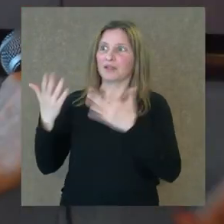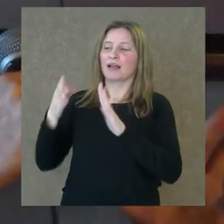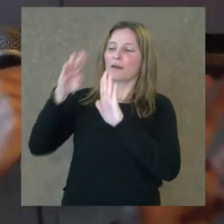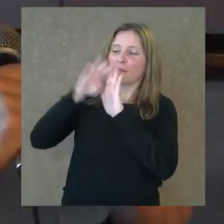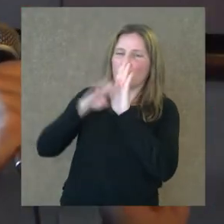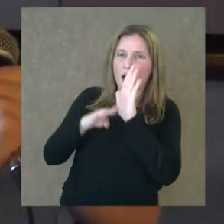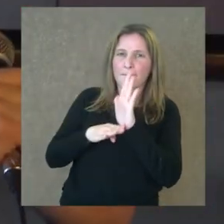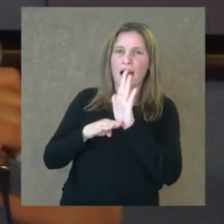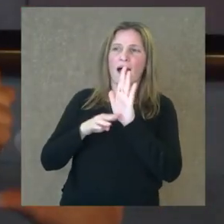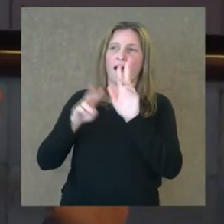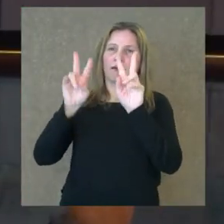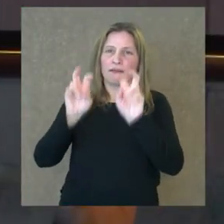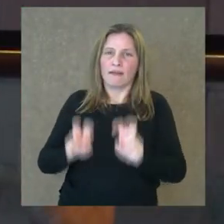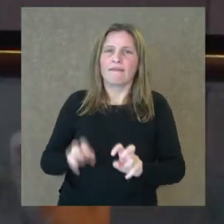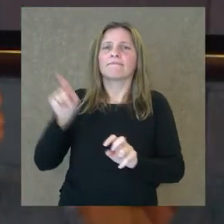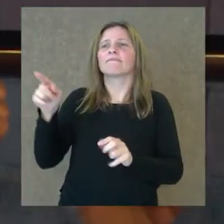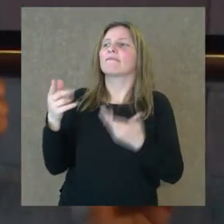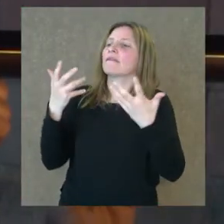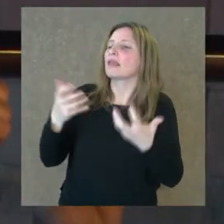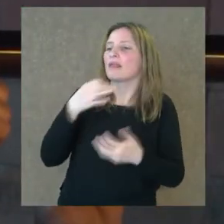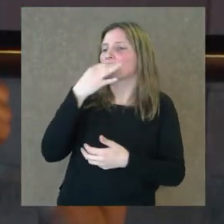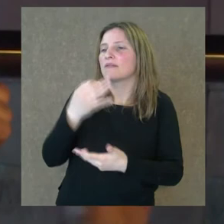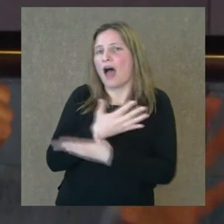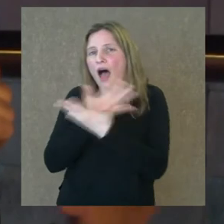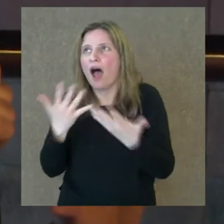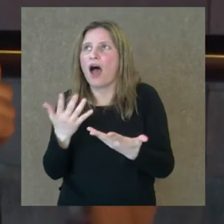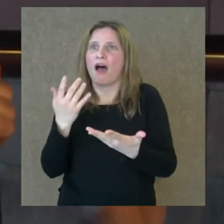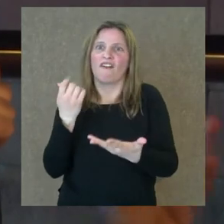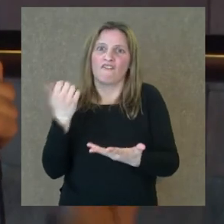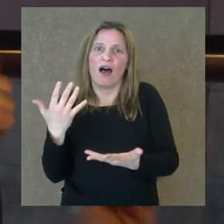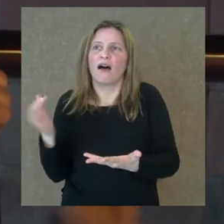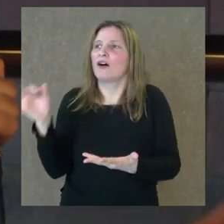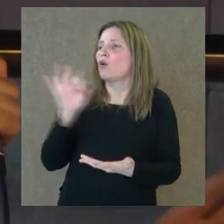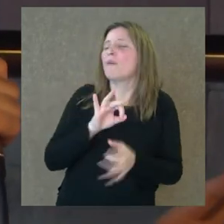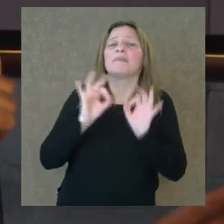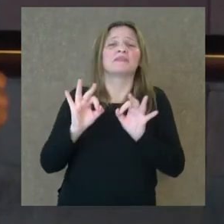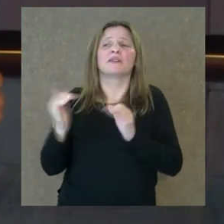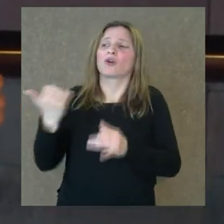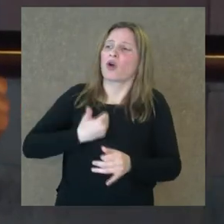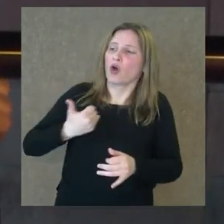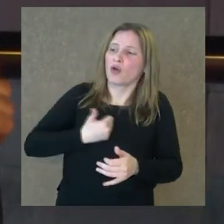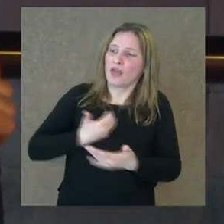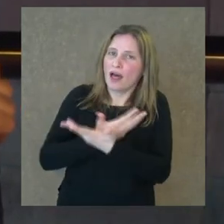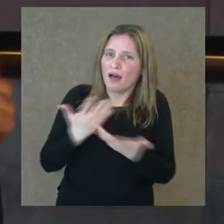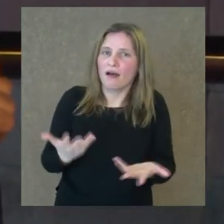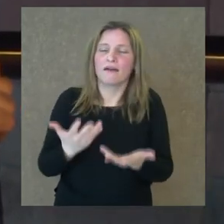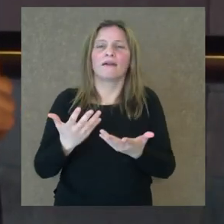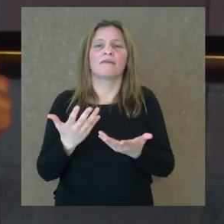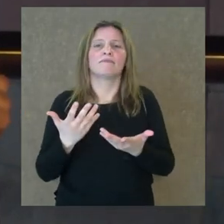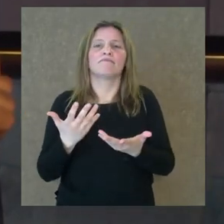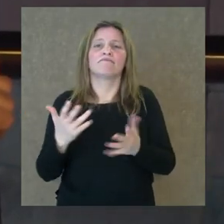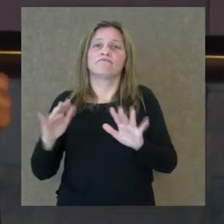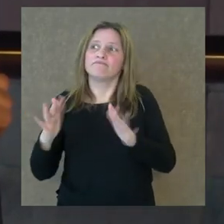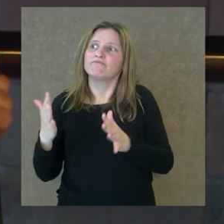repertorio, ¿querrías destacar alguna pieza o alguna particularidad de alguna de las obras que vas a